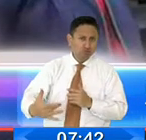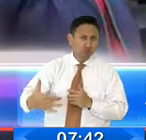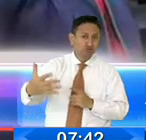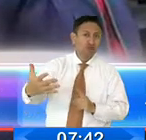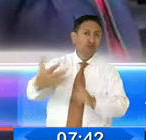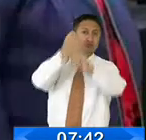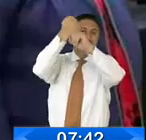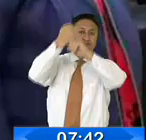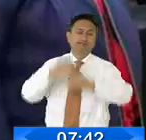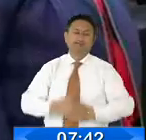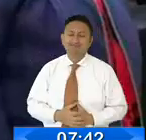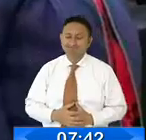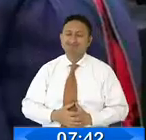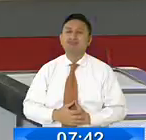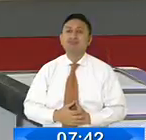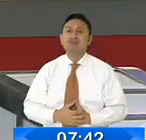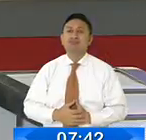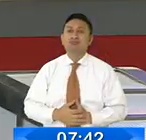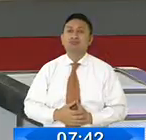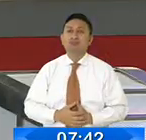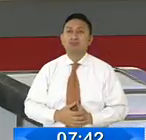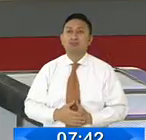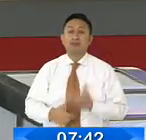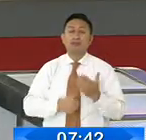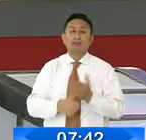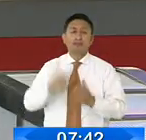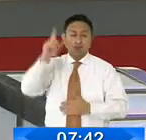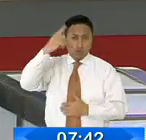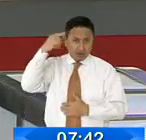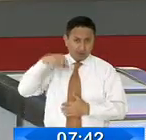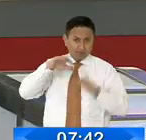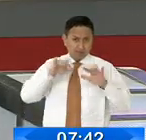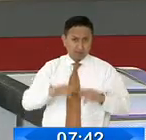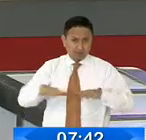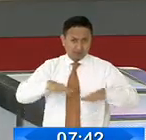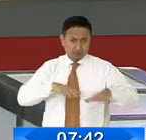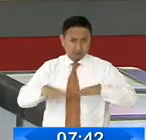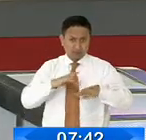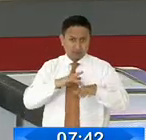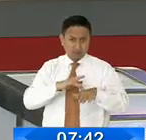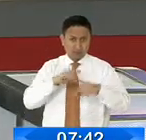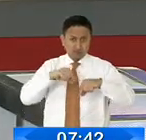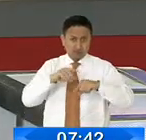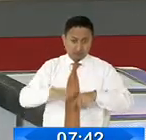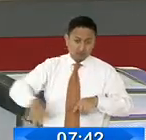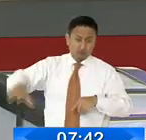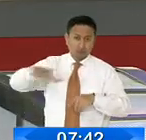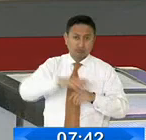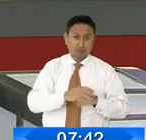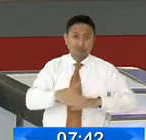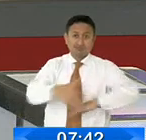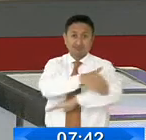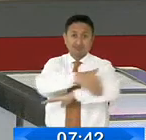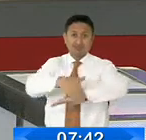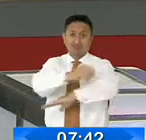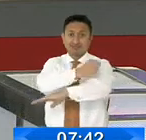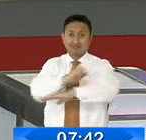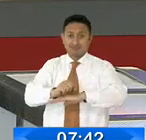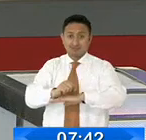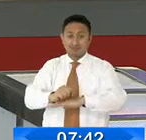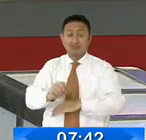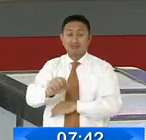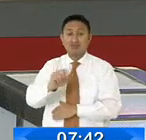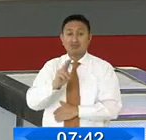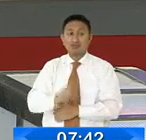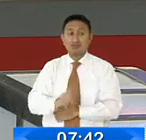Informó Paola Castillo. La ministra de gobierno y el secretario de gestión de riesgo recorrieron en la vía a San Marondón una de las cinco